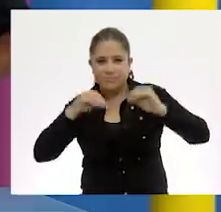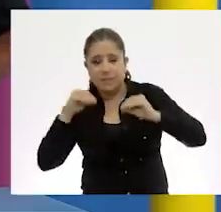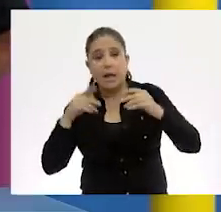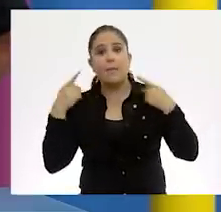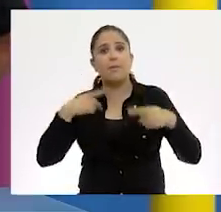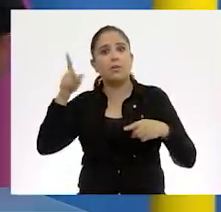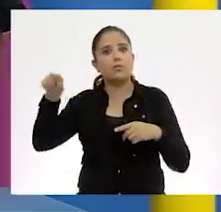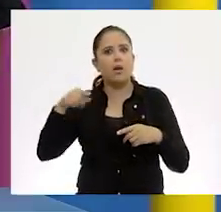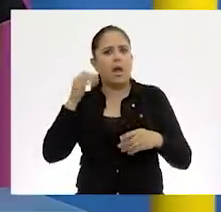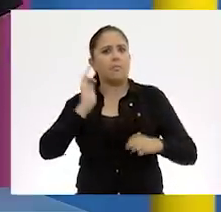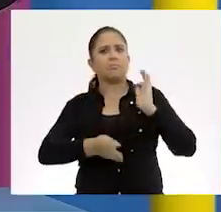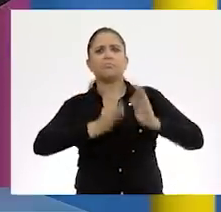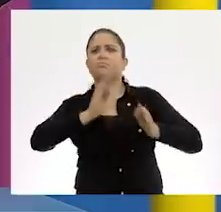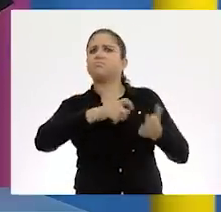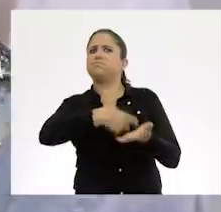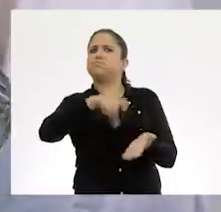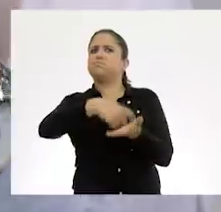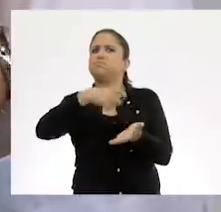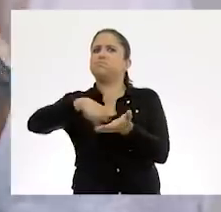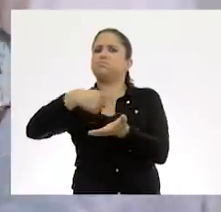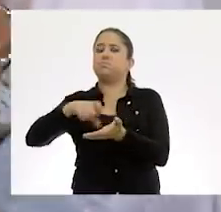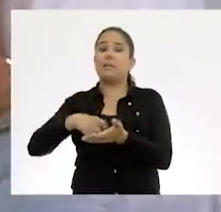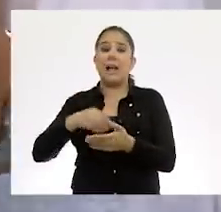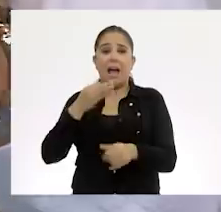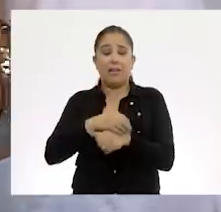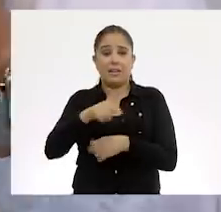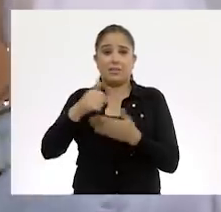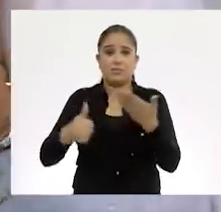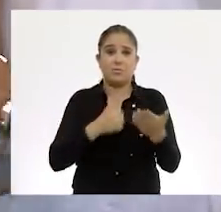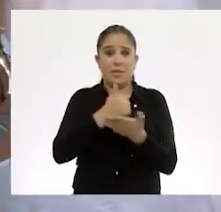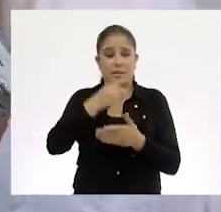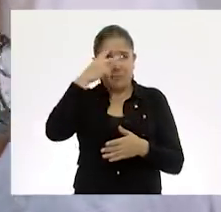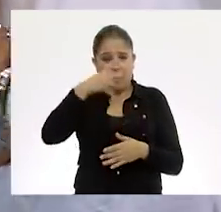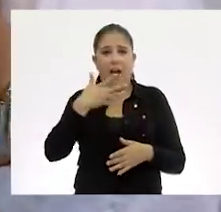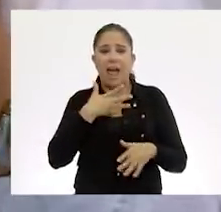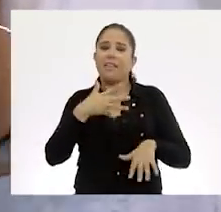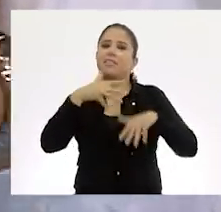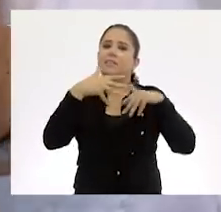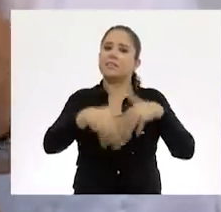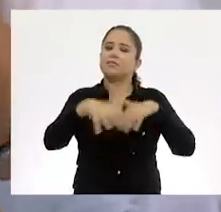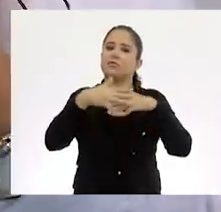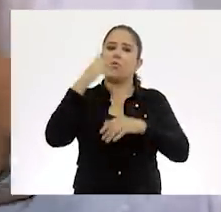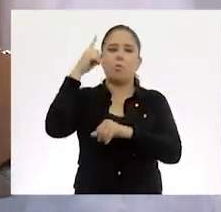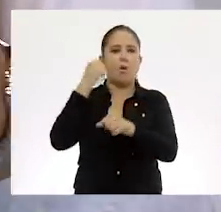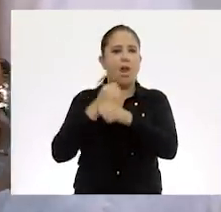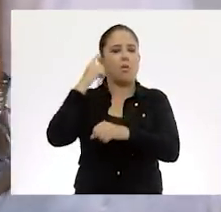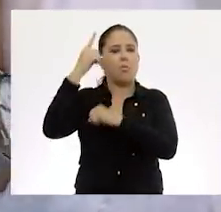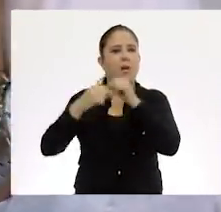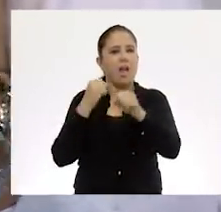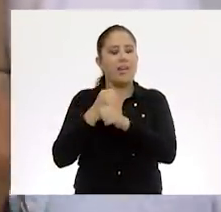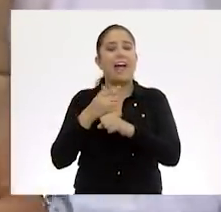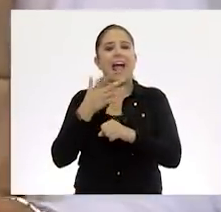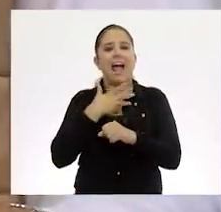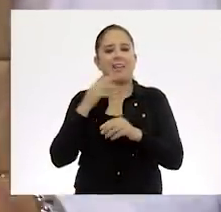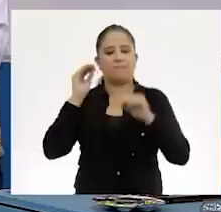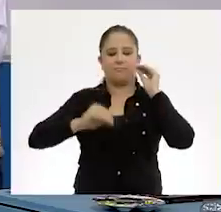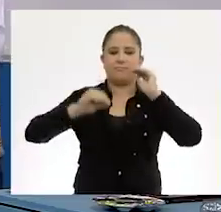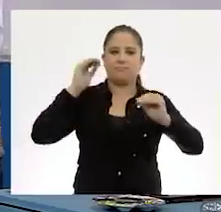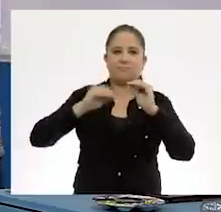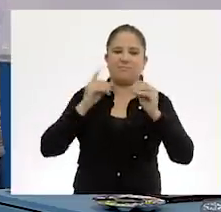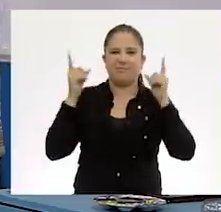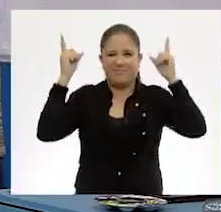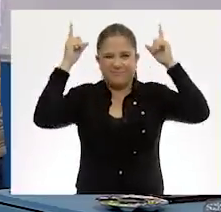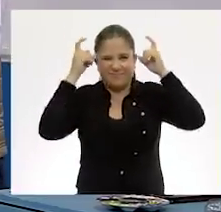las empezó a valorar. Y hoy en día tenemos hasta en la Ciudad de México algunos desfiles anuales donde hacen estas piezas de formatos